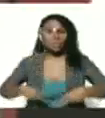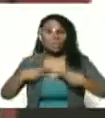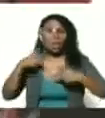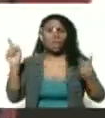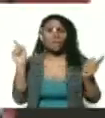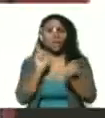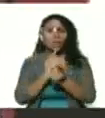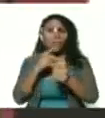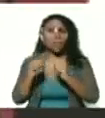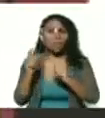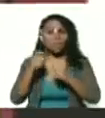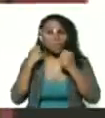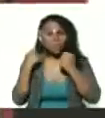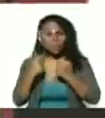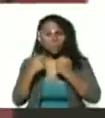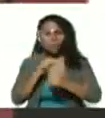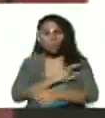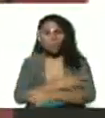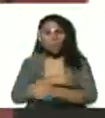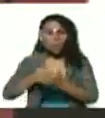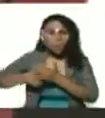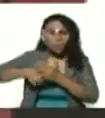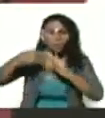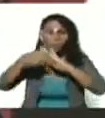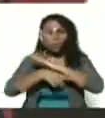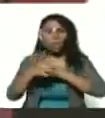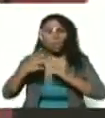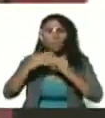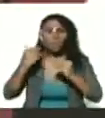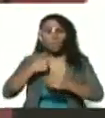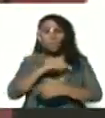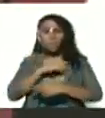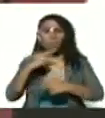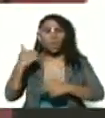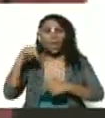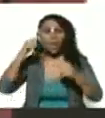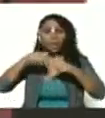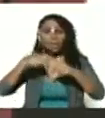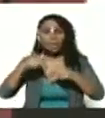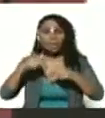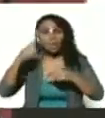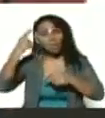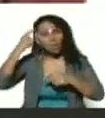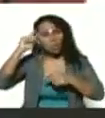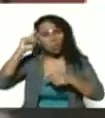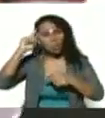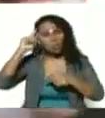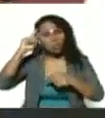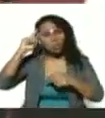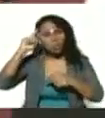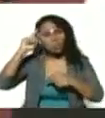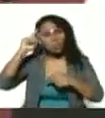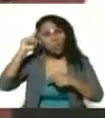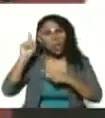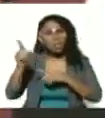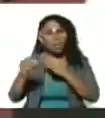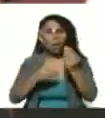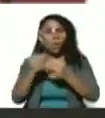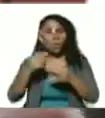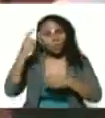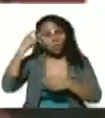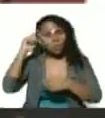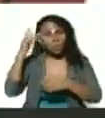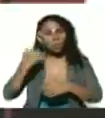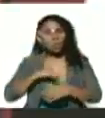intensa tan intensa que dejó una huella profunda en todos nosotros por eso estamos aquí recordándolo así como lo recordarán nuestros